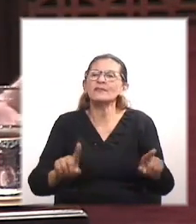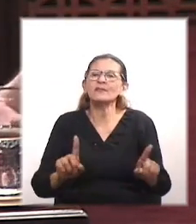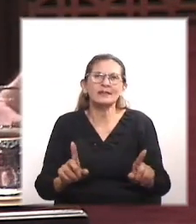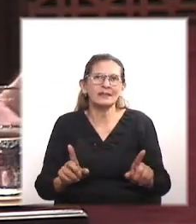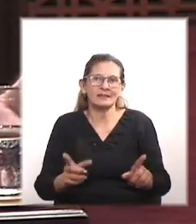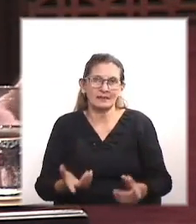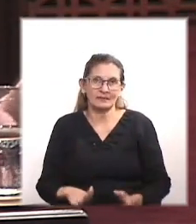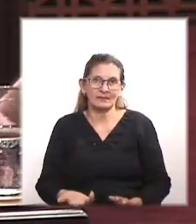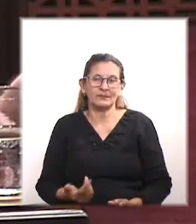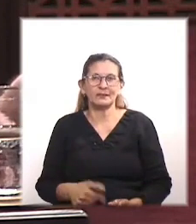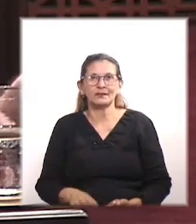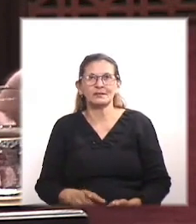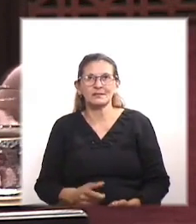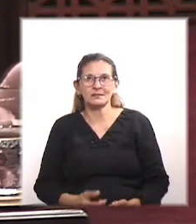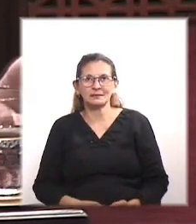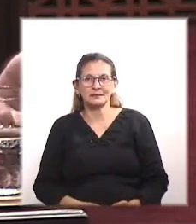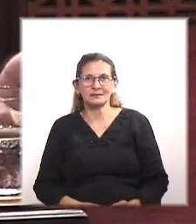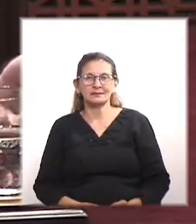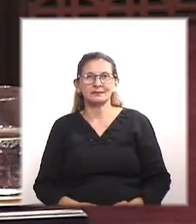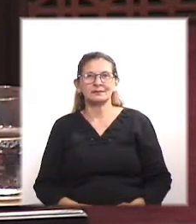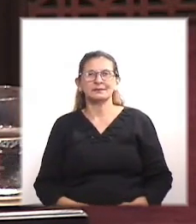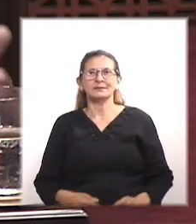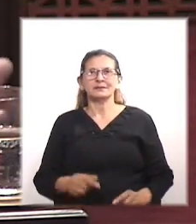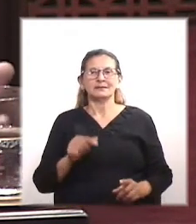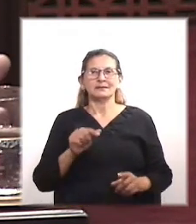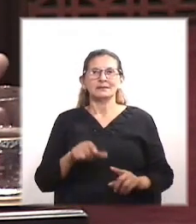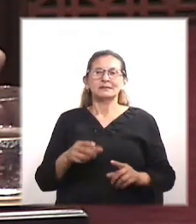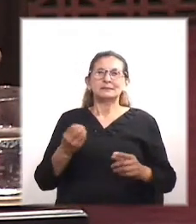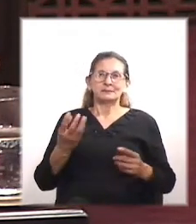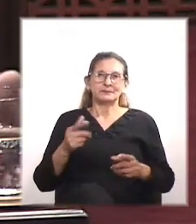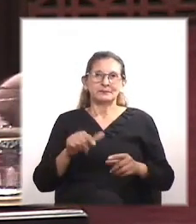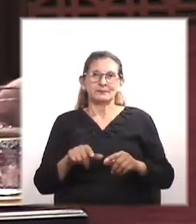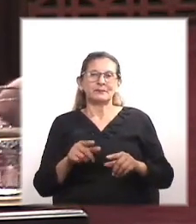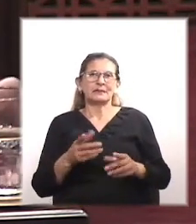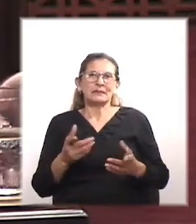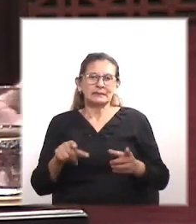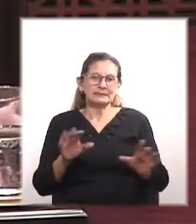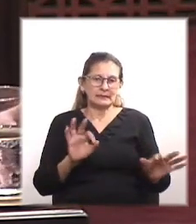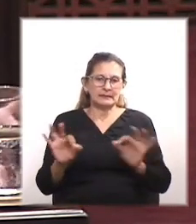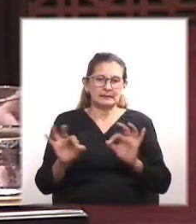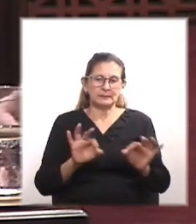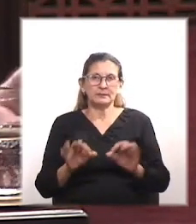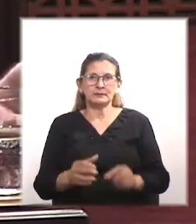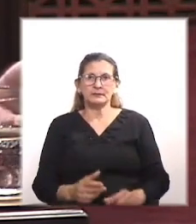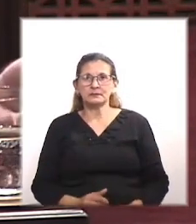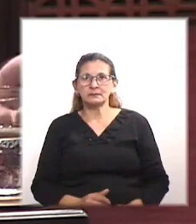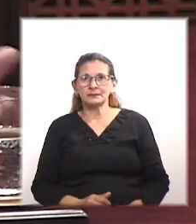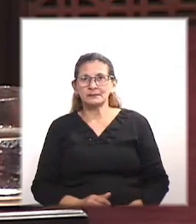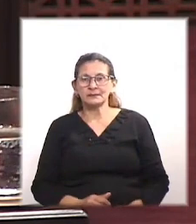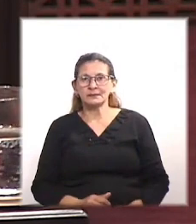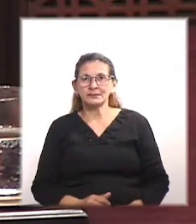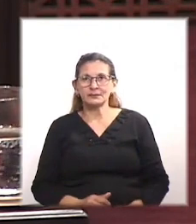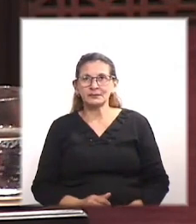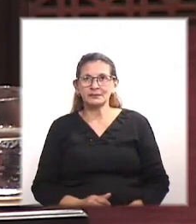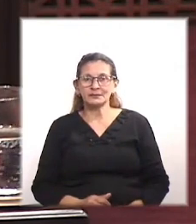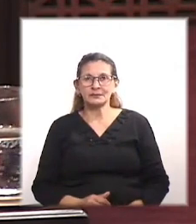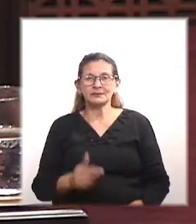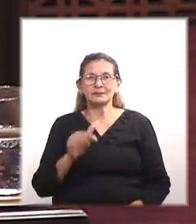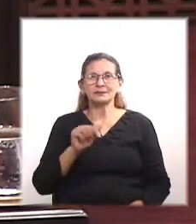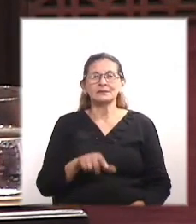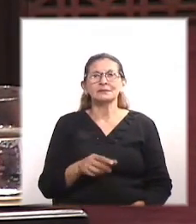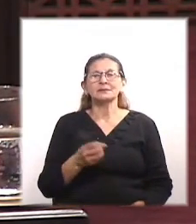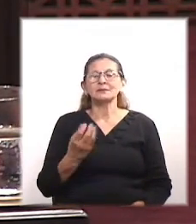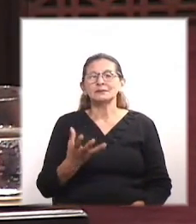tipos de productos de pirotecnia que hay que medir con diferentes tipos de vara. Porque ahí